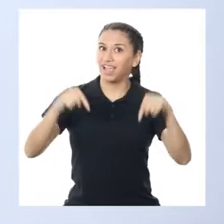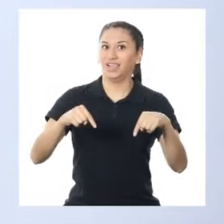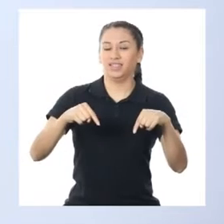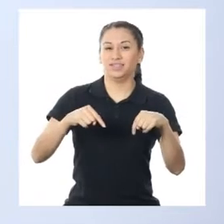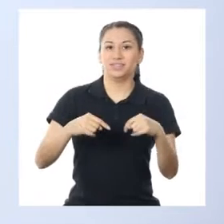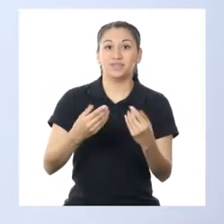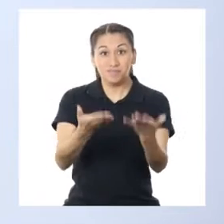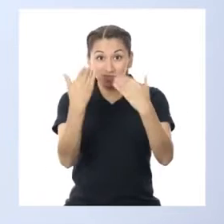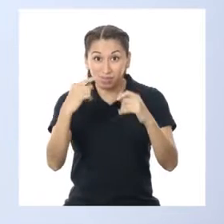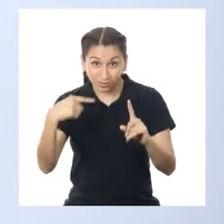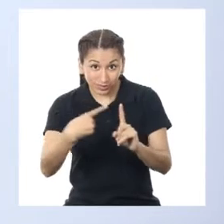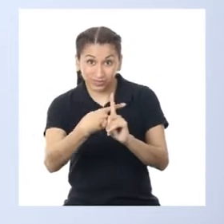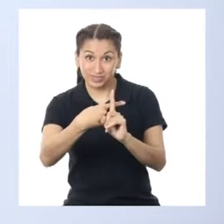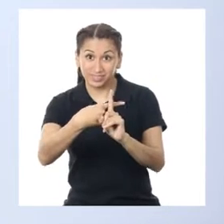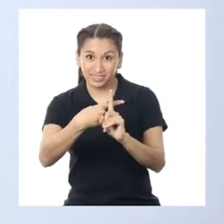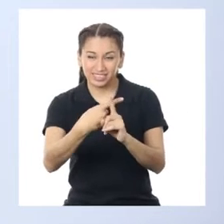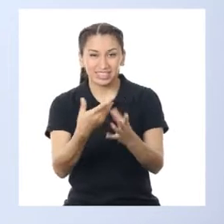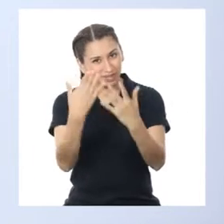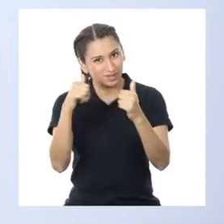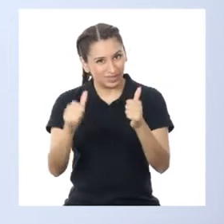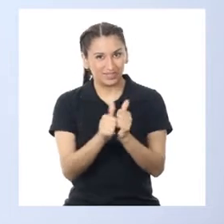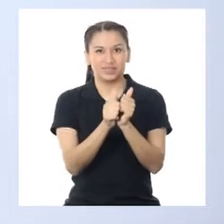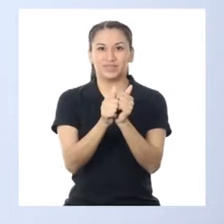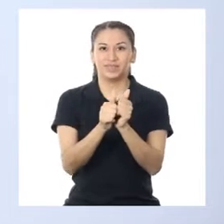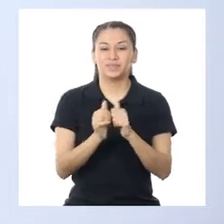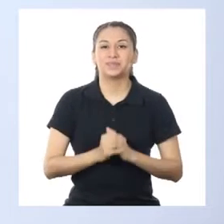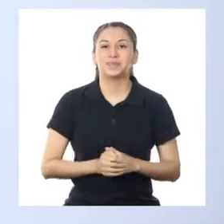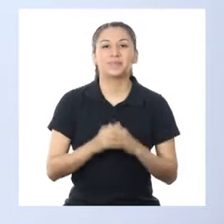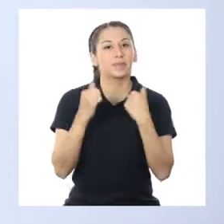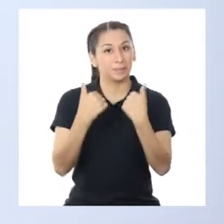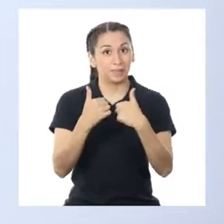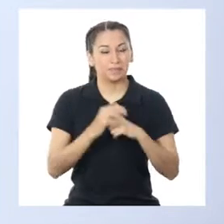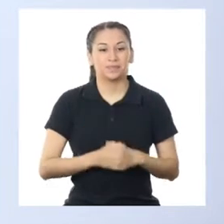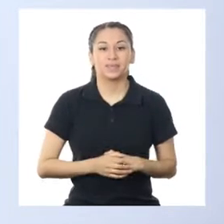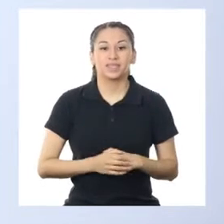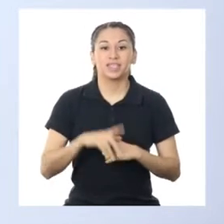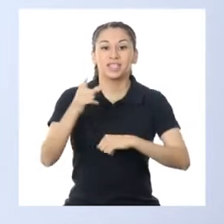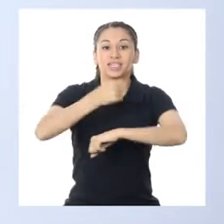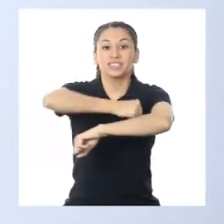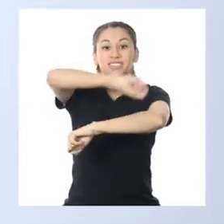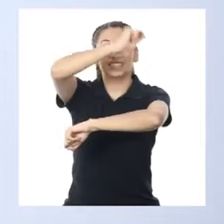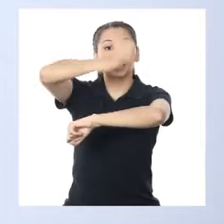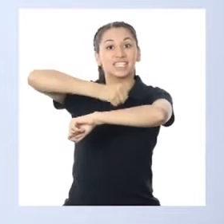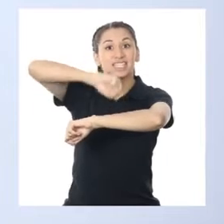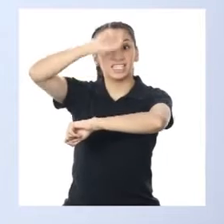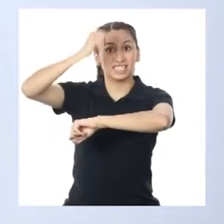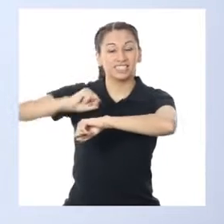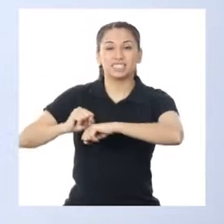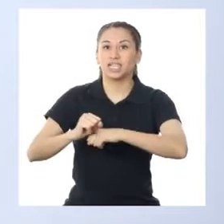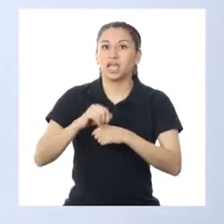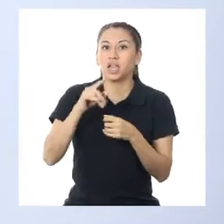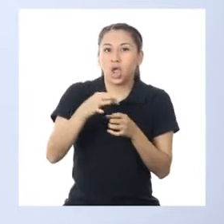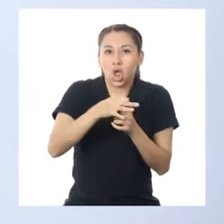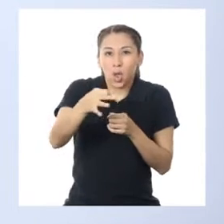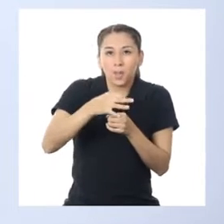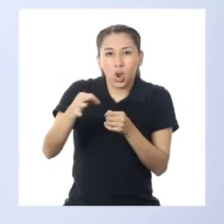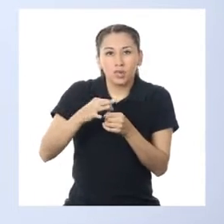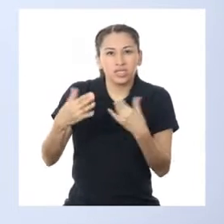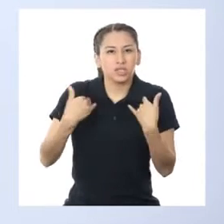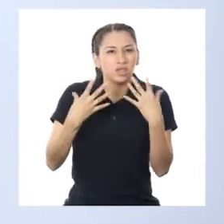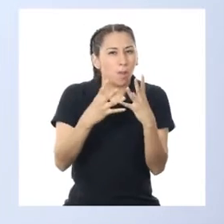¿Se suman a esta aventura? ¡Acompáñenme! Muy bien. Nuestra sierra peruana es una región con muchas